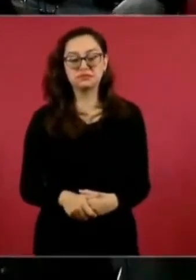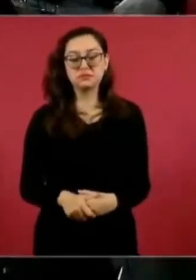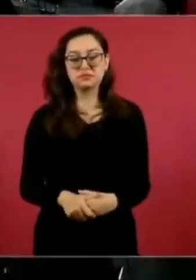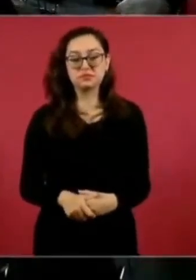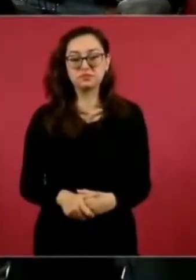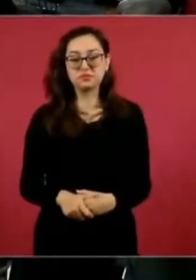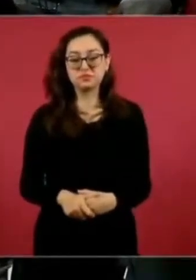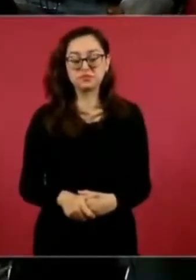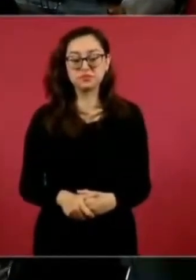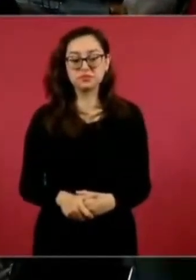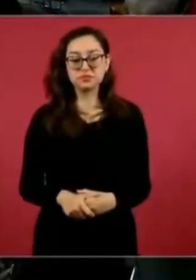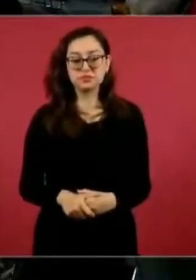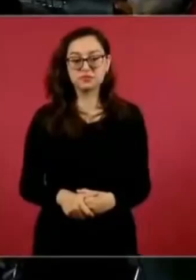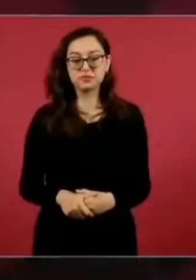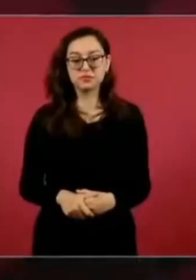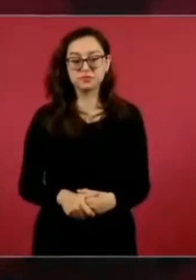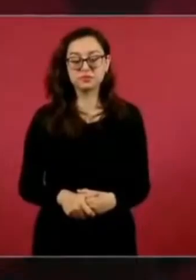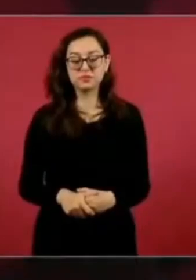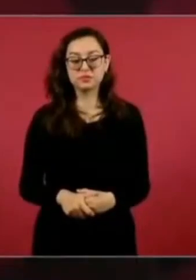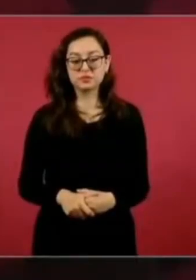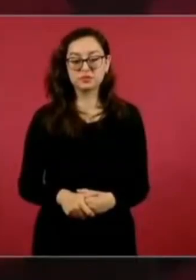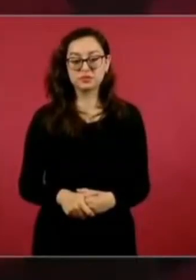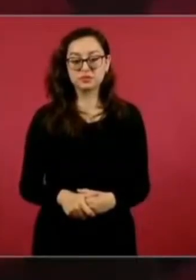Y si quieren saber